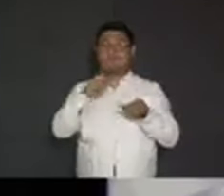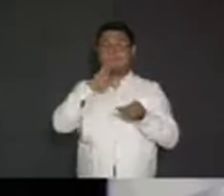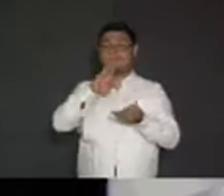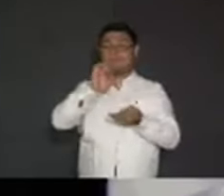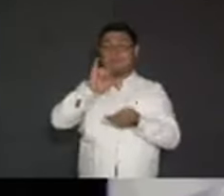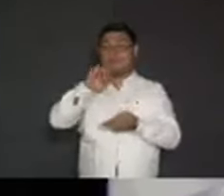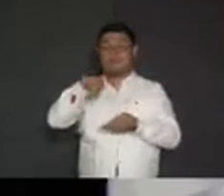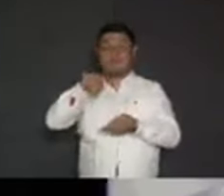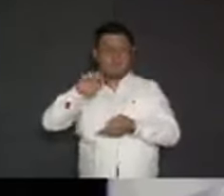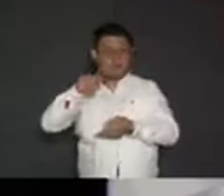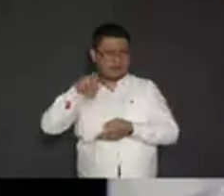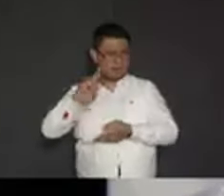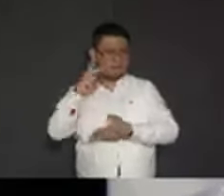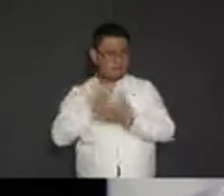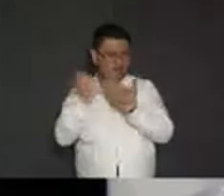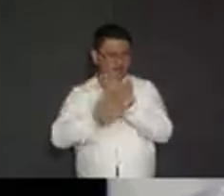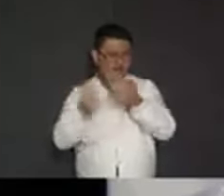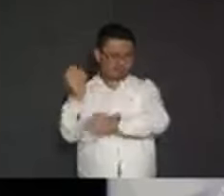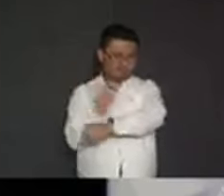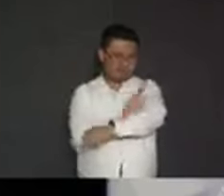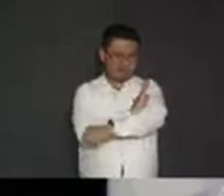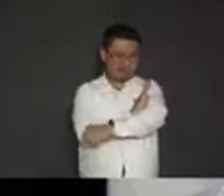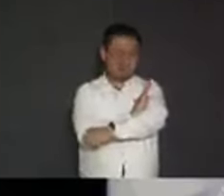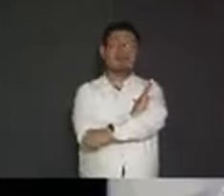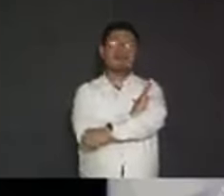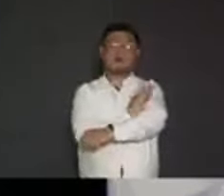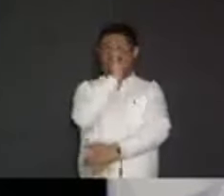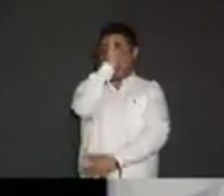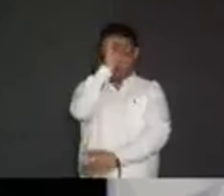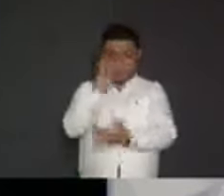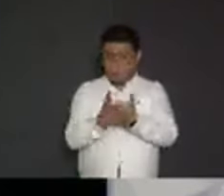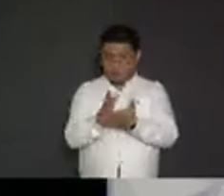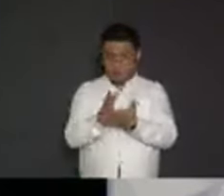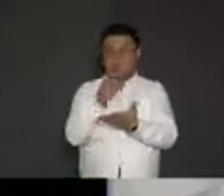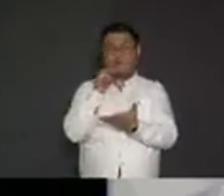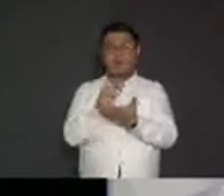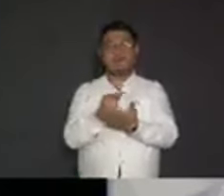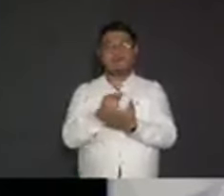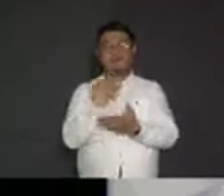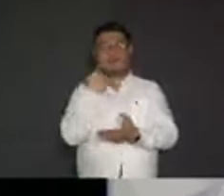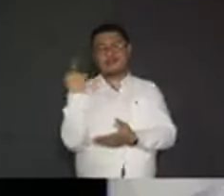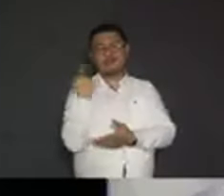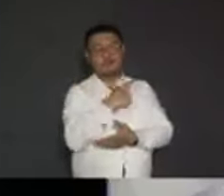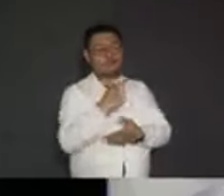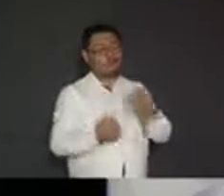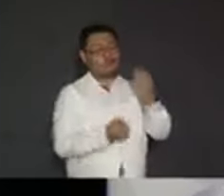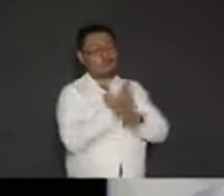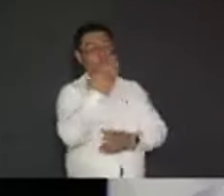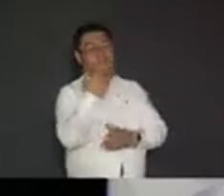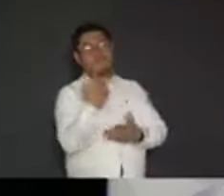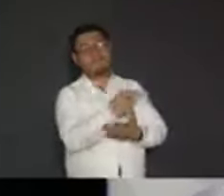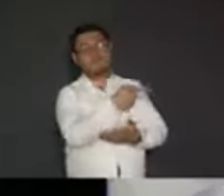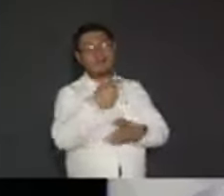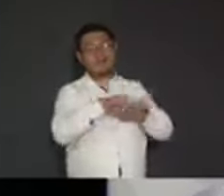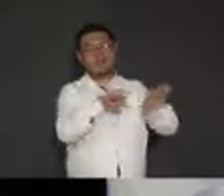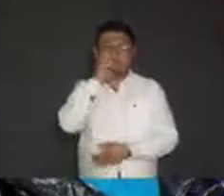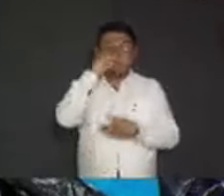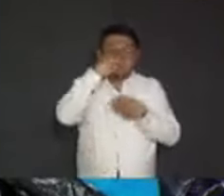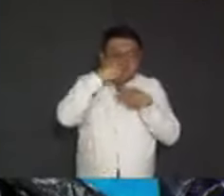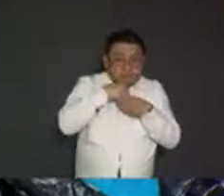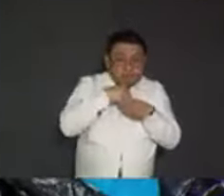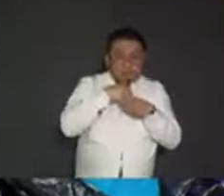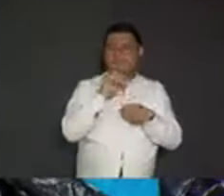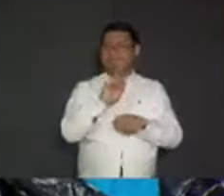desviando los recursos. El único que está denunciado por sus compañeros de partido, de su nuevo partido, es el candidato mentiroso.